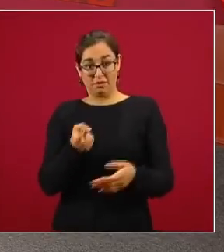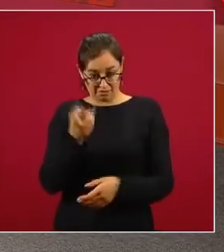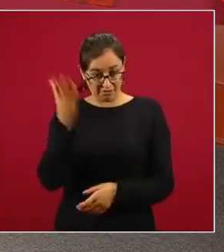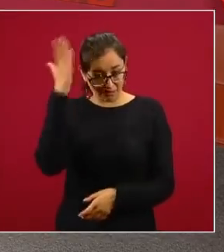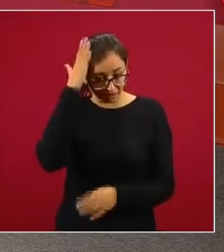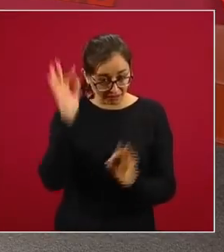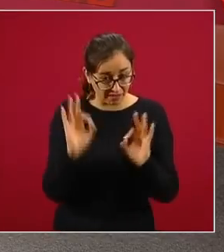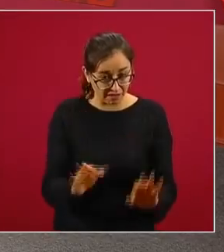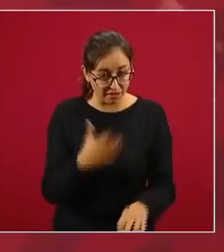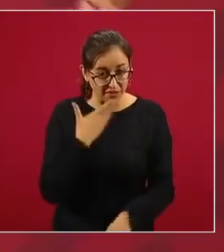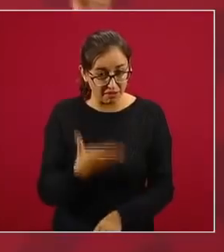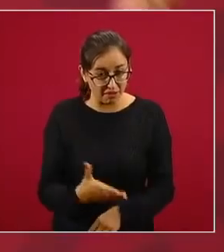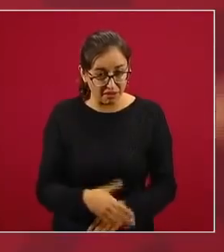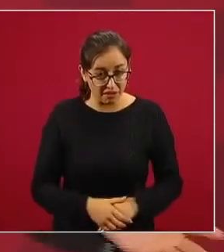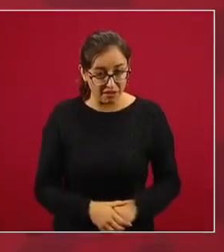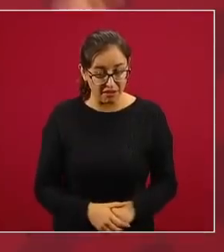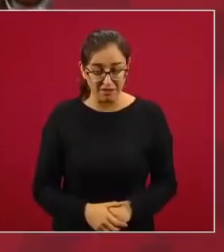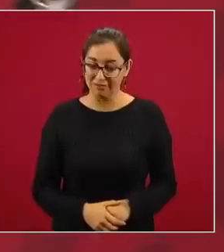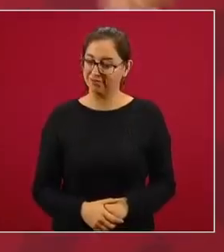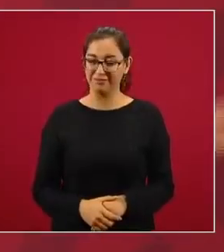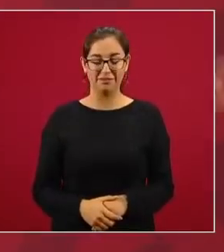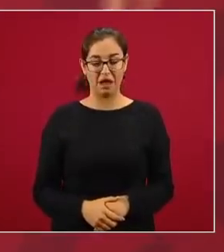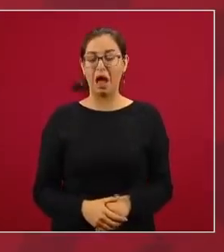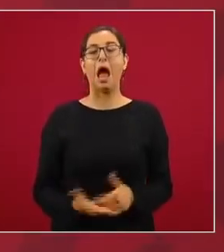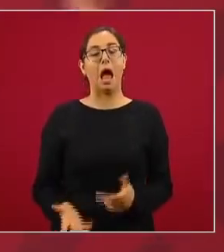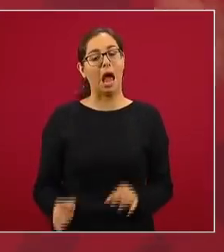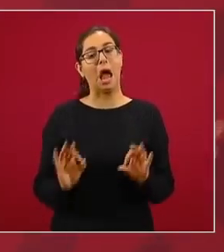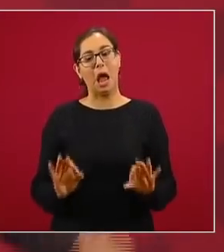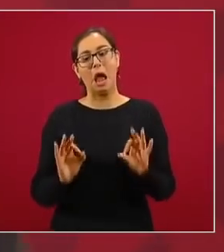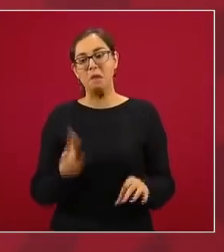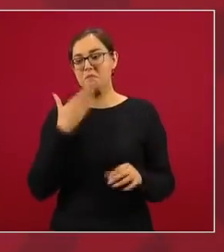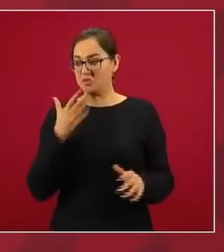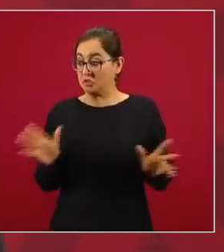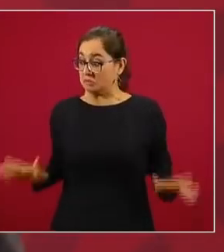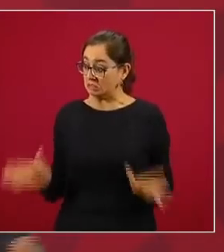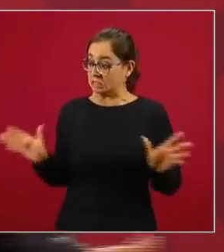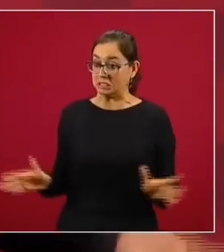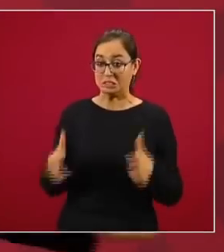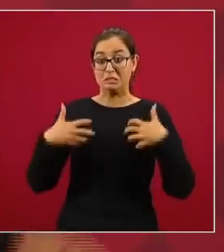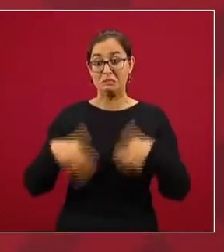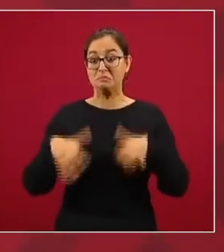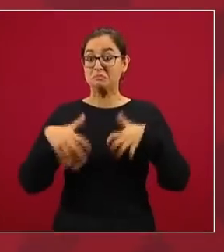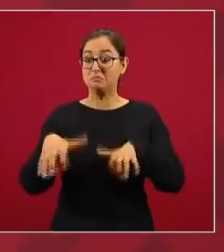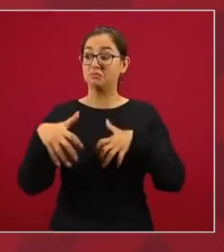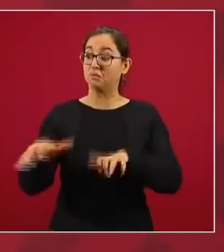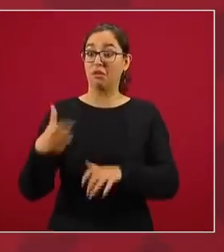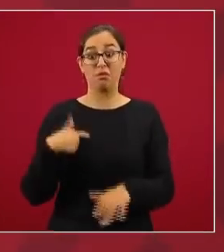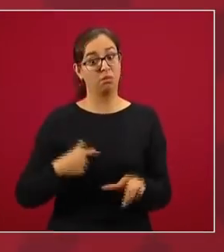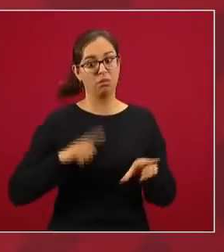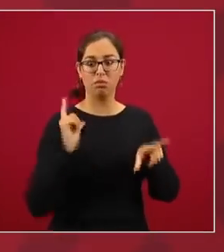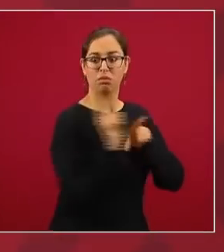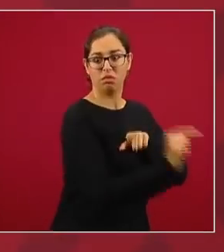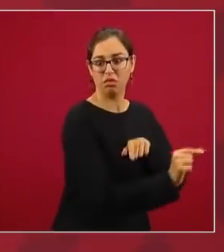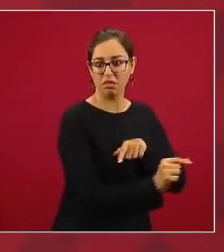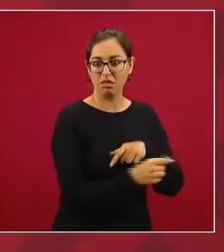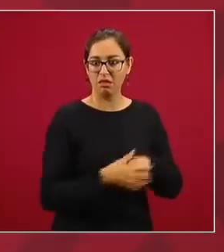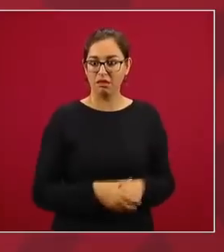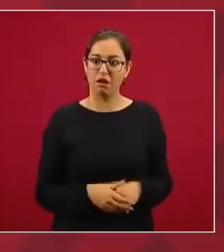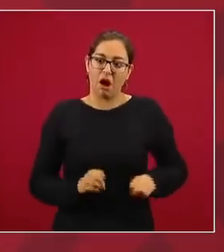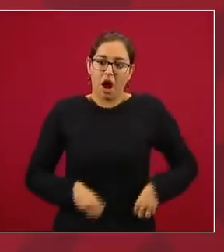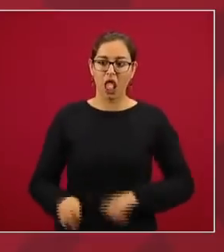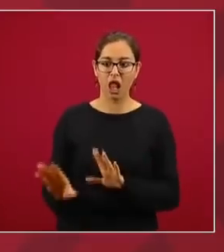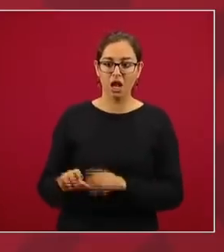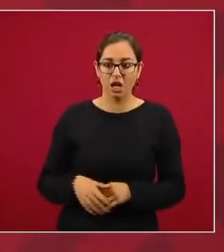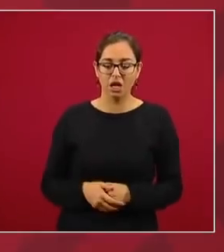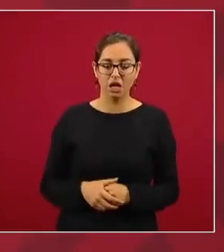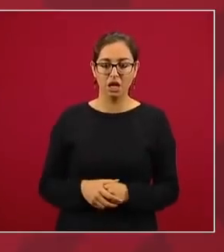Qué bien, ¿no?, participar en un mítin, arengar, ya me voy y ahí dejo a la